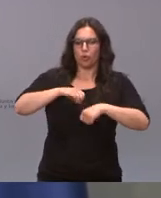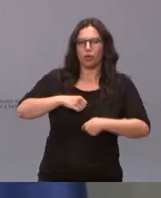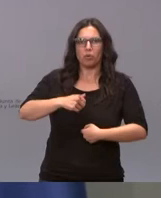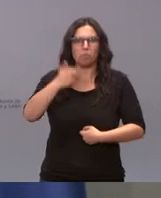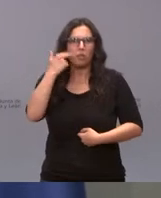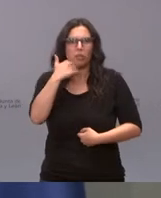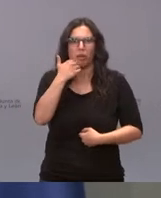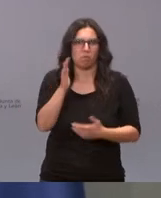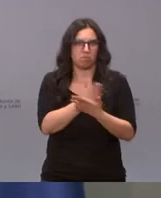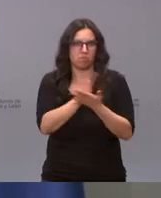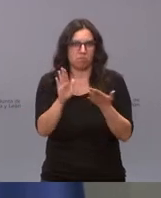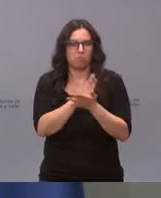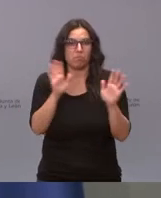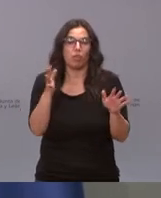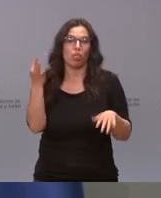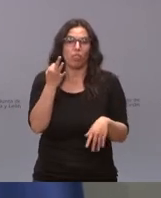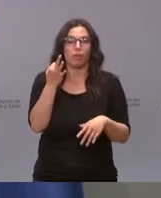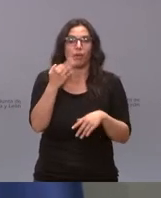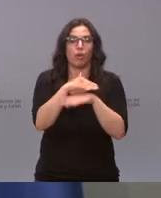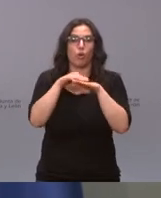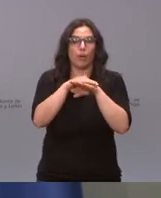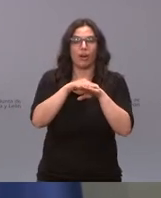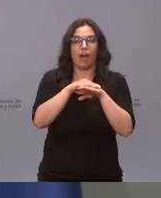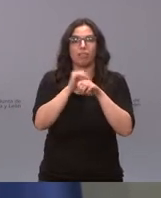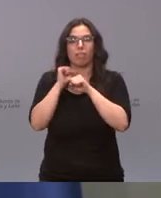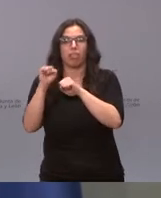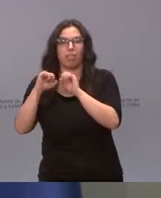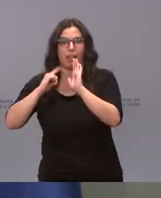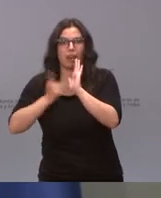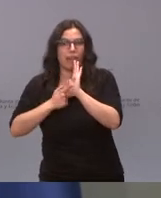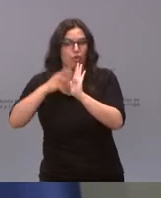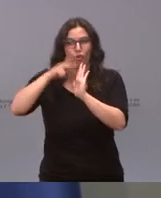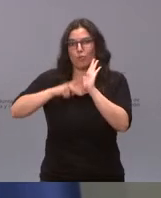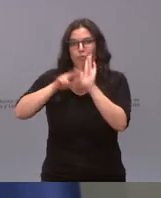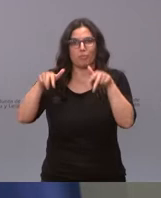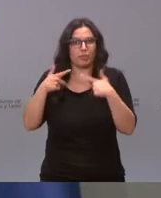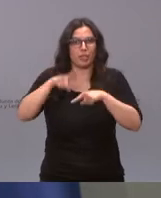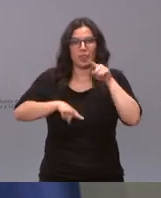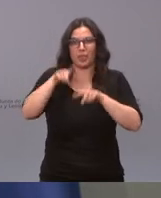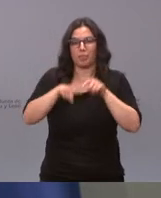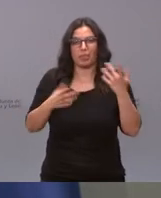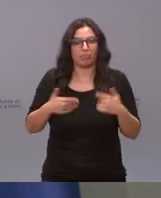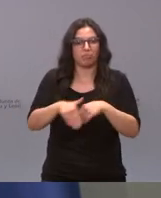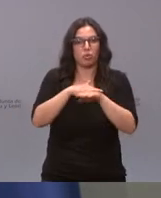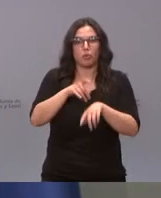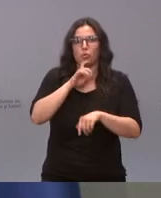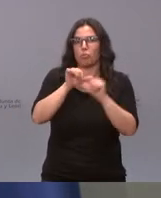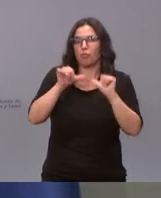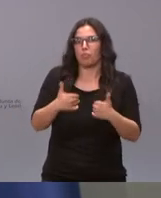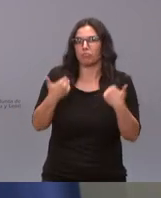pero tiene que gobernar dentro del margen legal y del margen normativo gobierna con responsabilidad